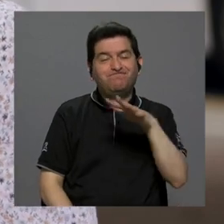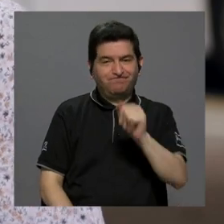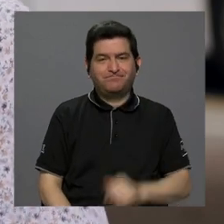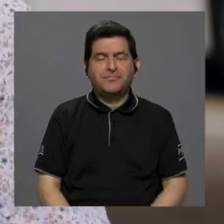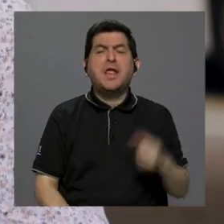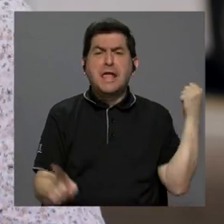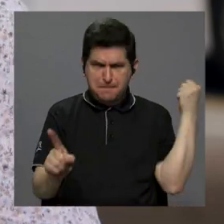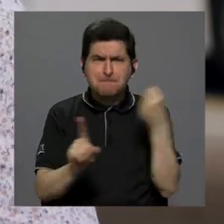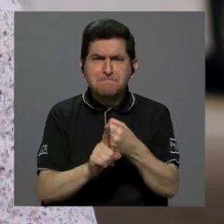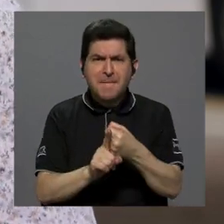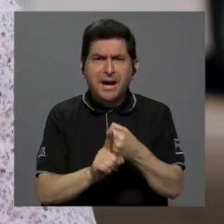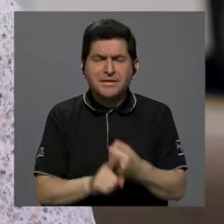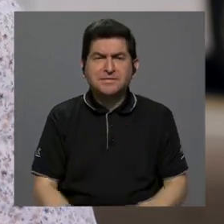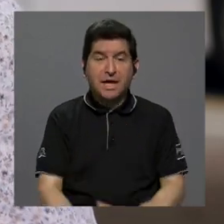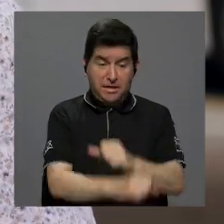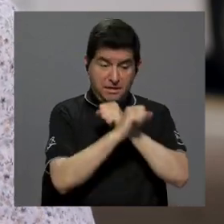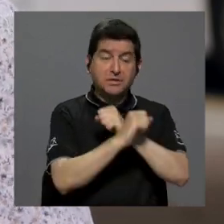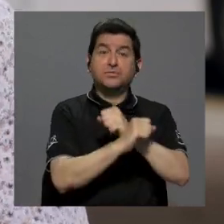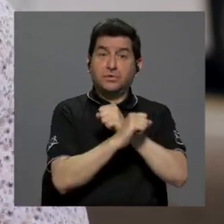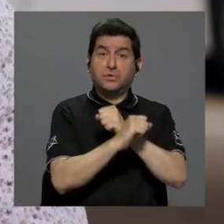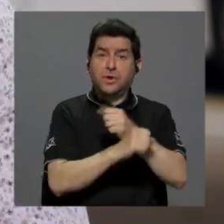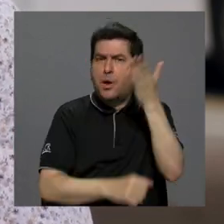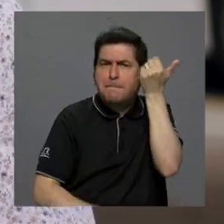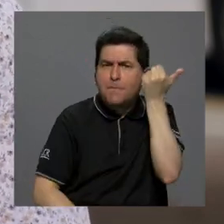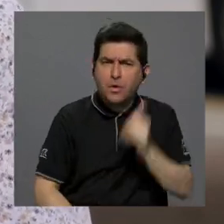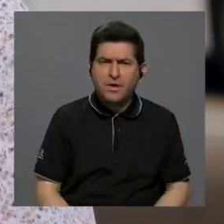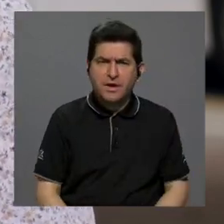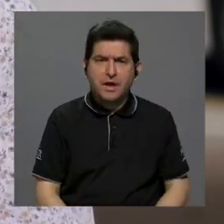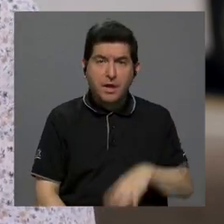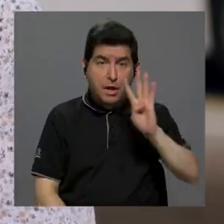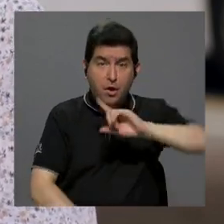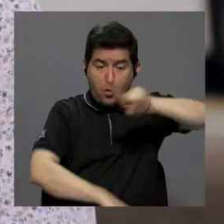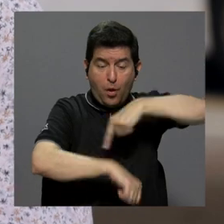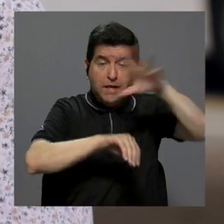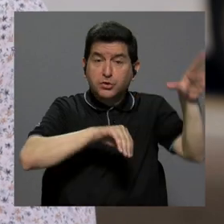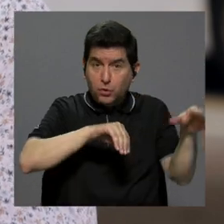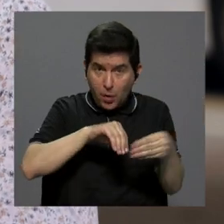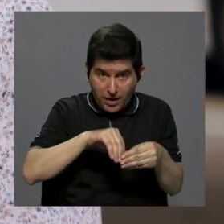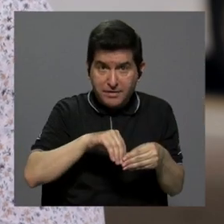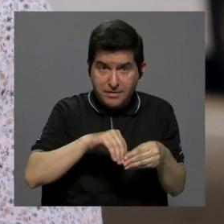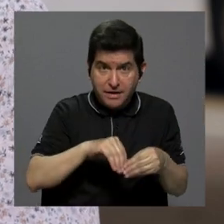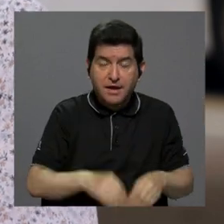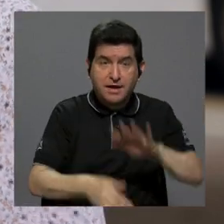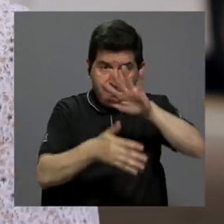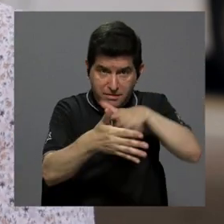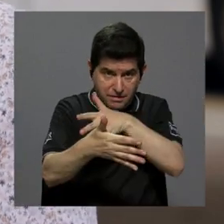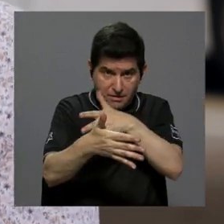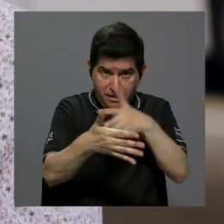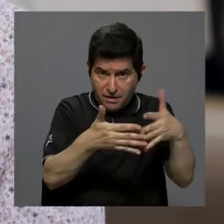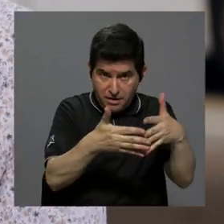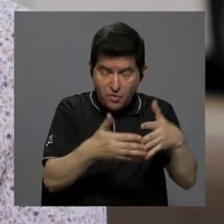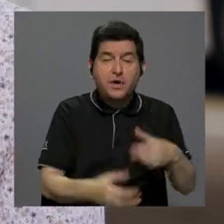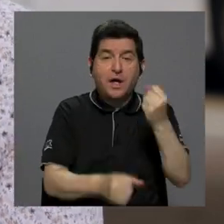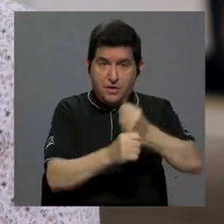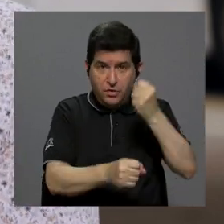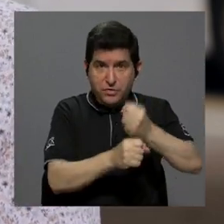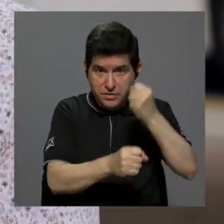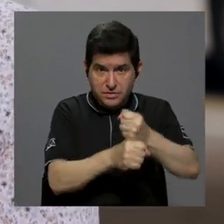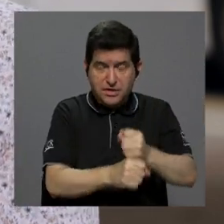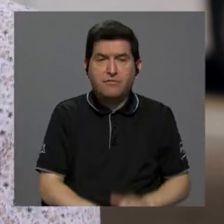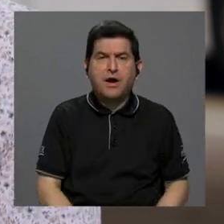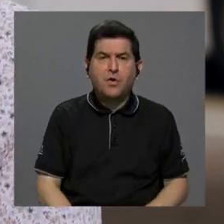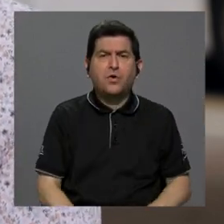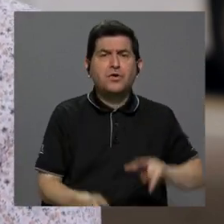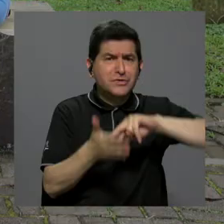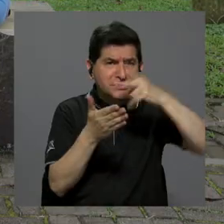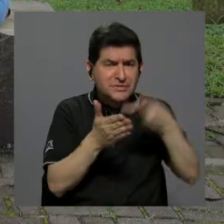nuestra realidad. Va a impactar en temas de seguridad, porque esas cuatro horas adicionales que se